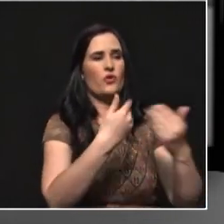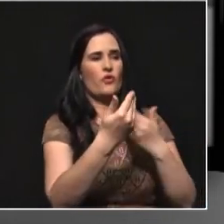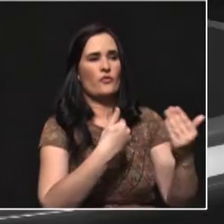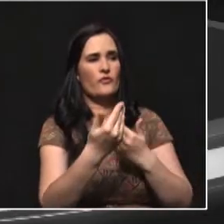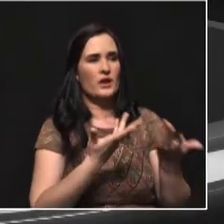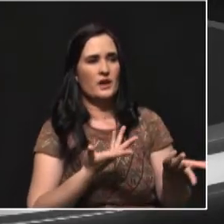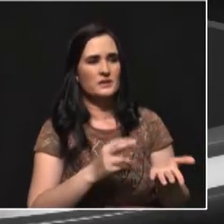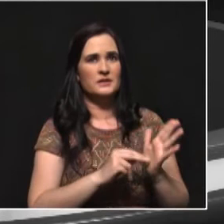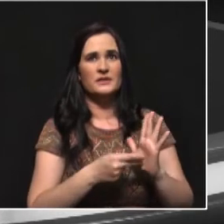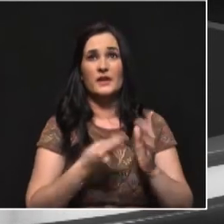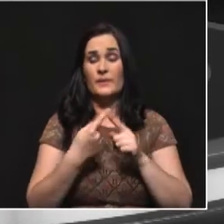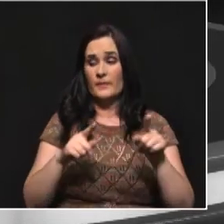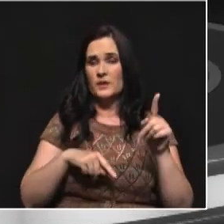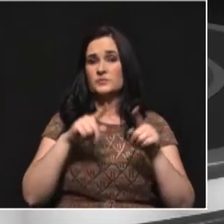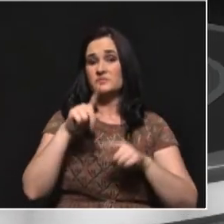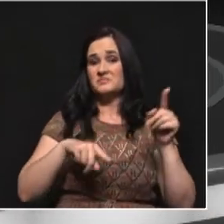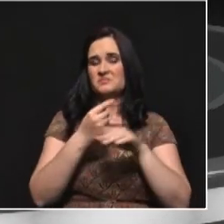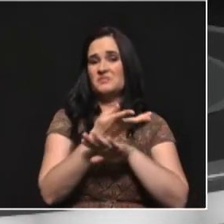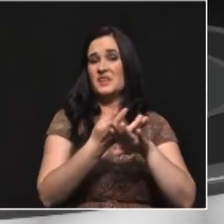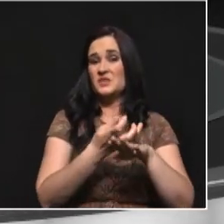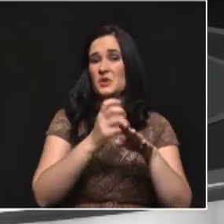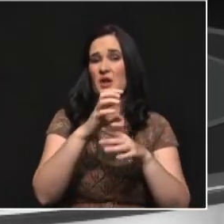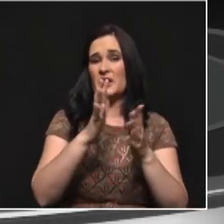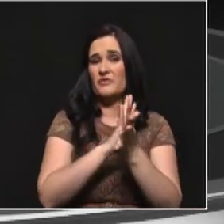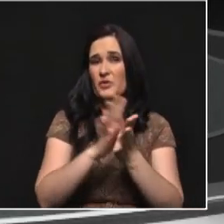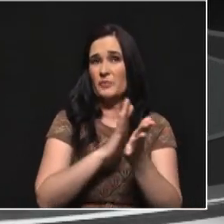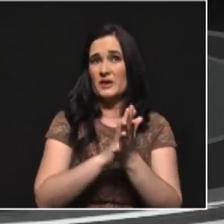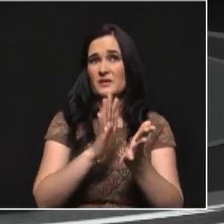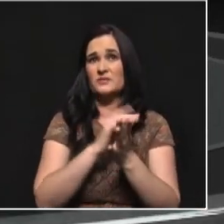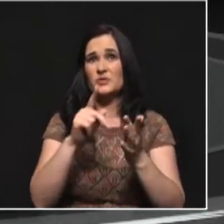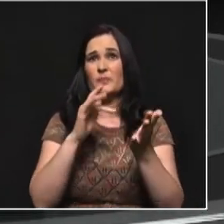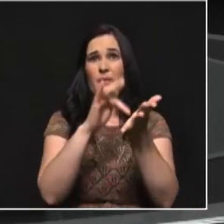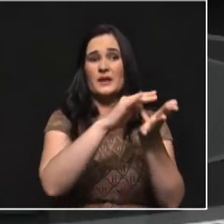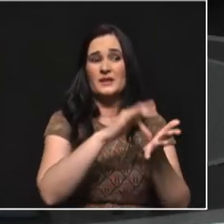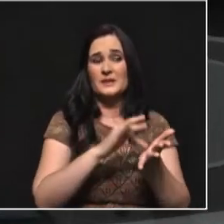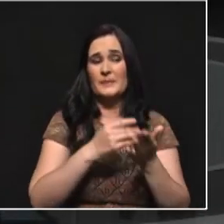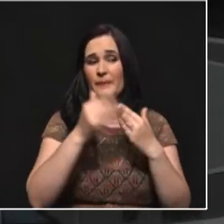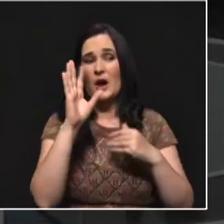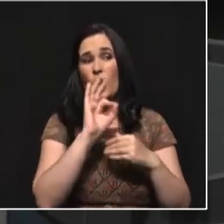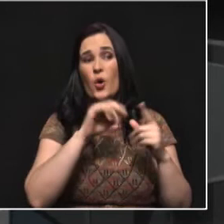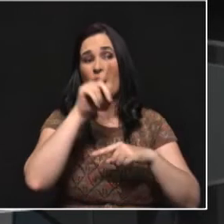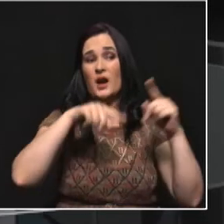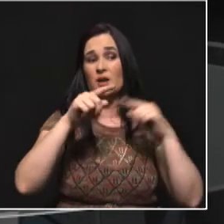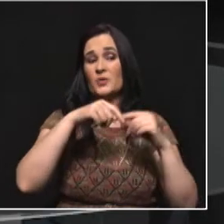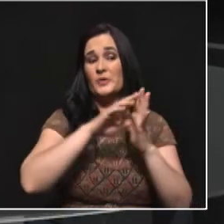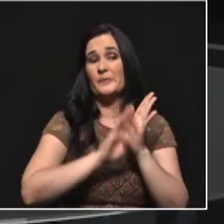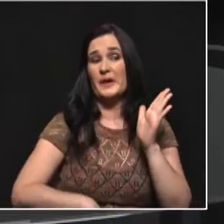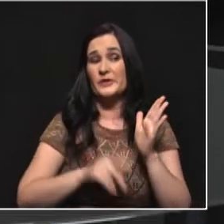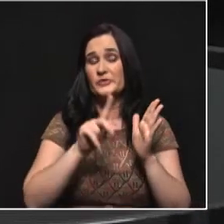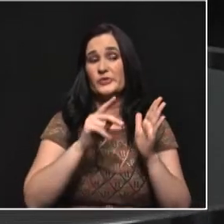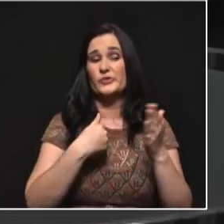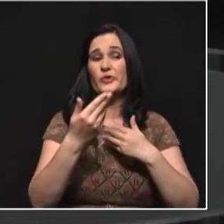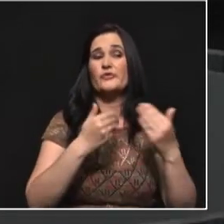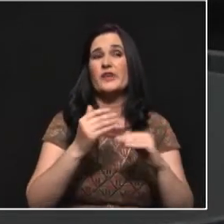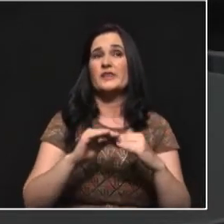¿será que si tenemos ciudadanos más exigentes y más informados, en lugar de que participen más, participaran menos? Porque el tema de la confianza en Colombia no está de moda.